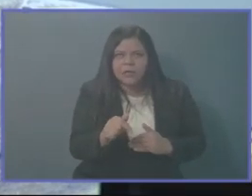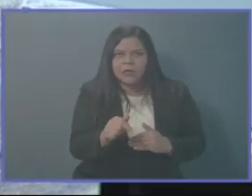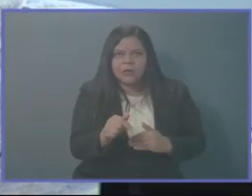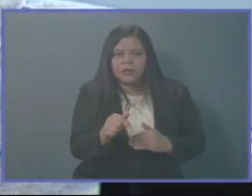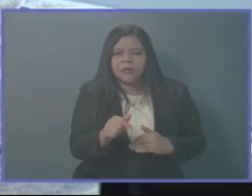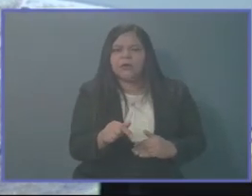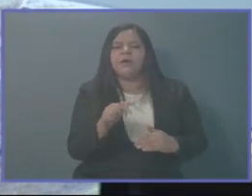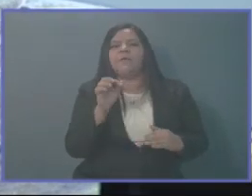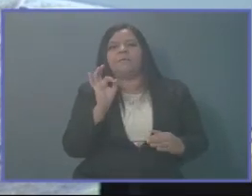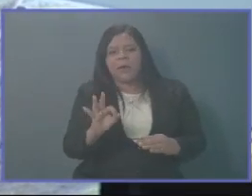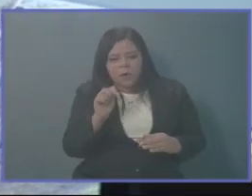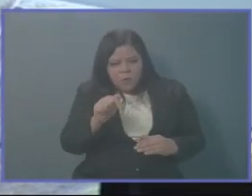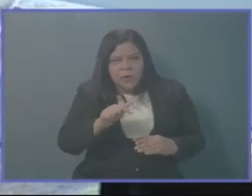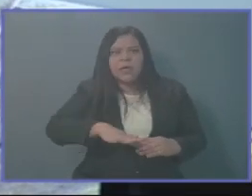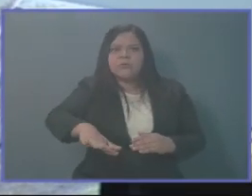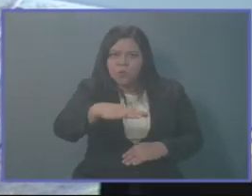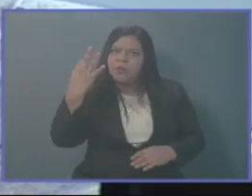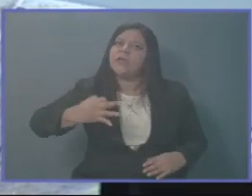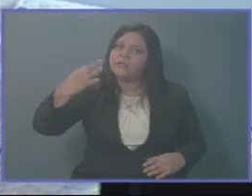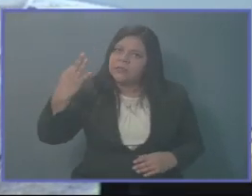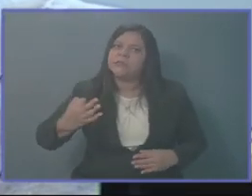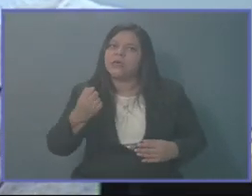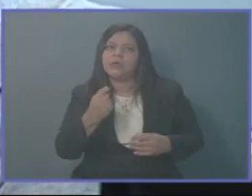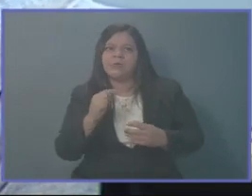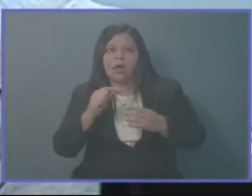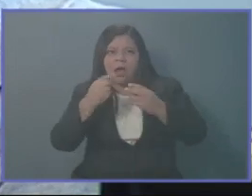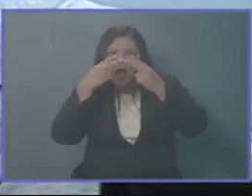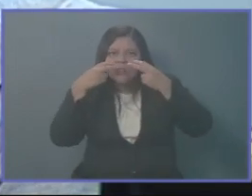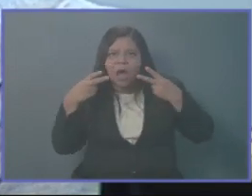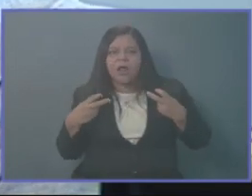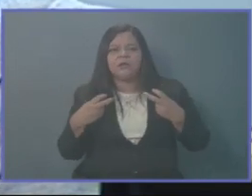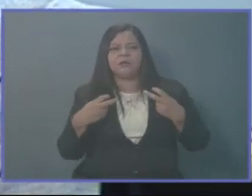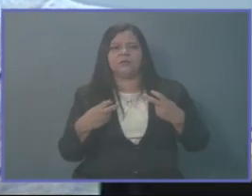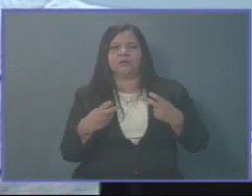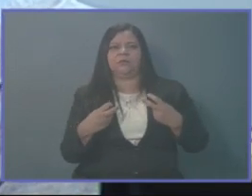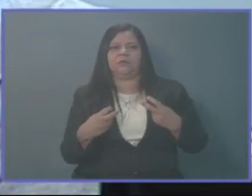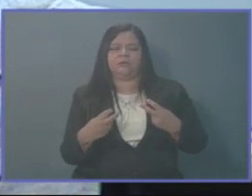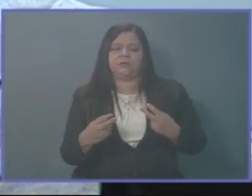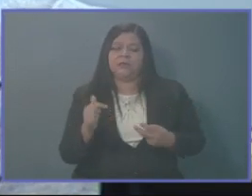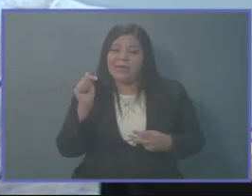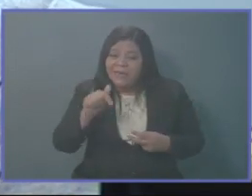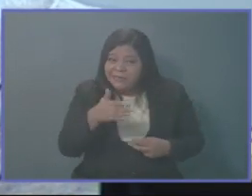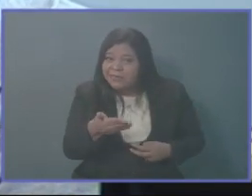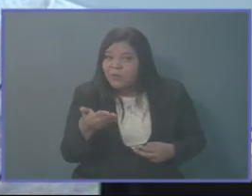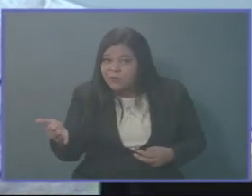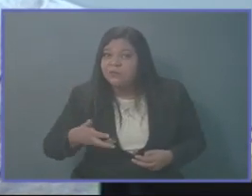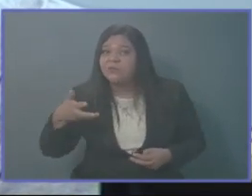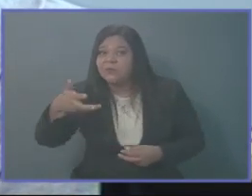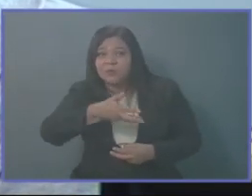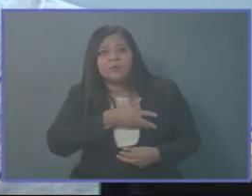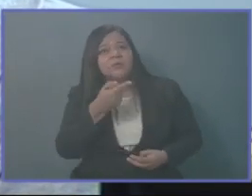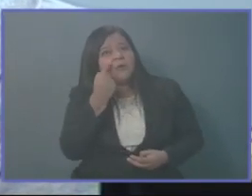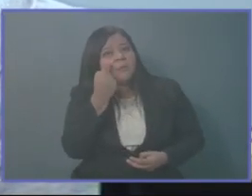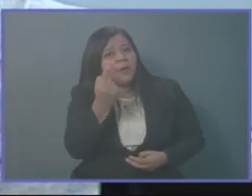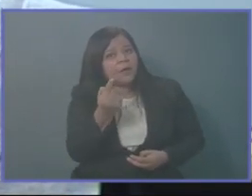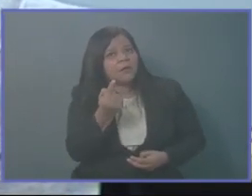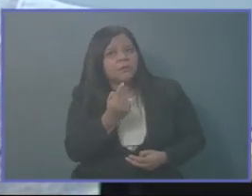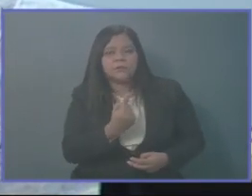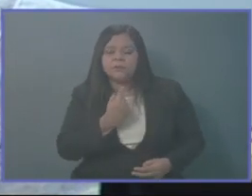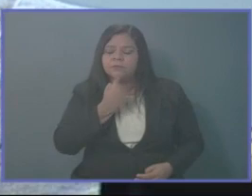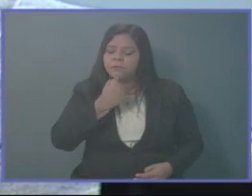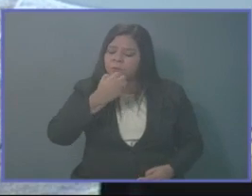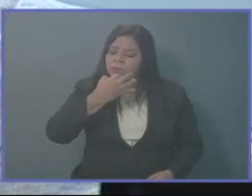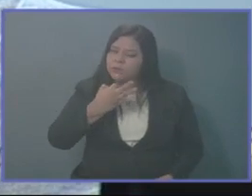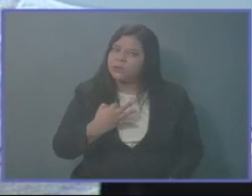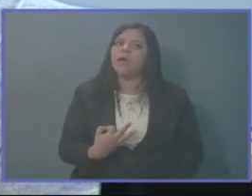y lo sacaron muerto. Esos son los hechos tristes y lamentables que hay que verlos con la seriedad que el